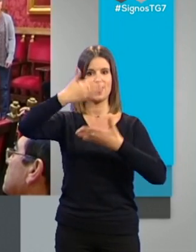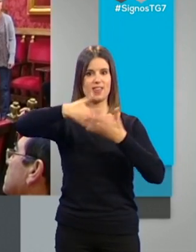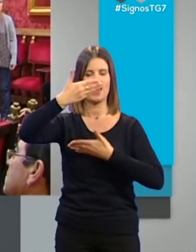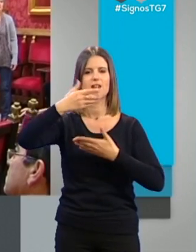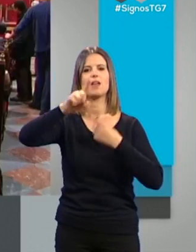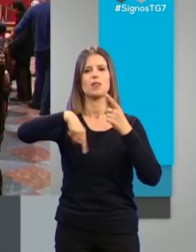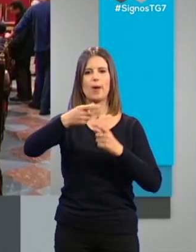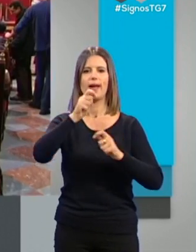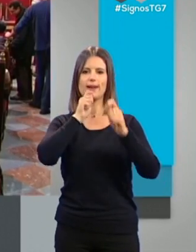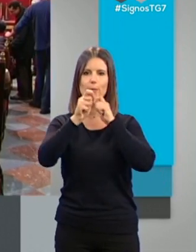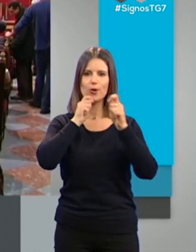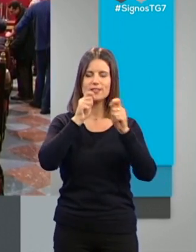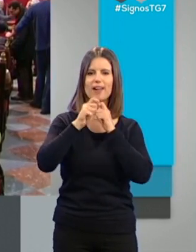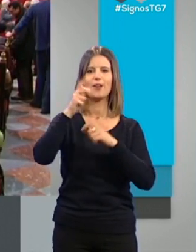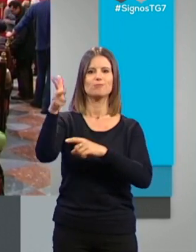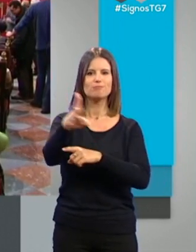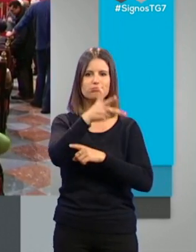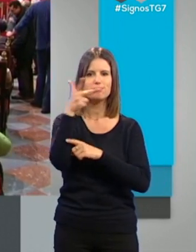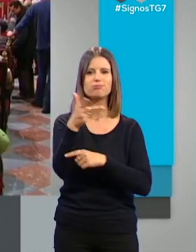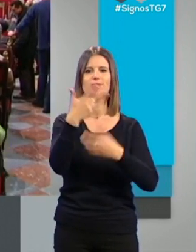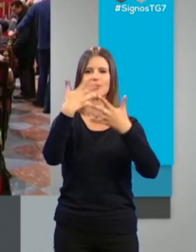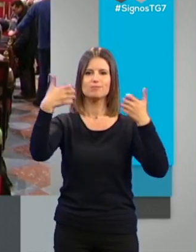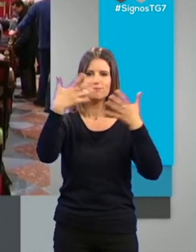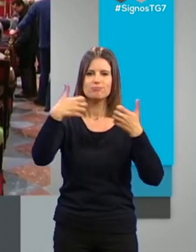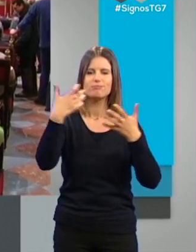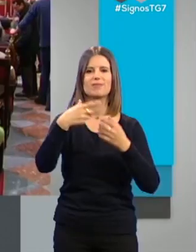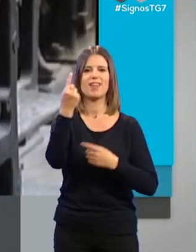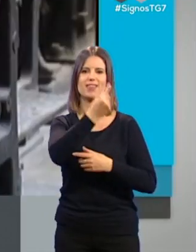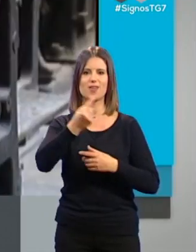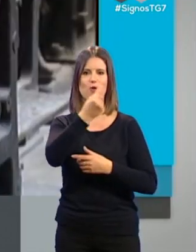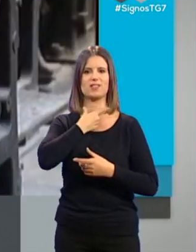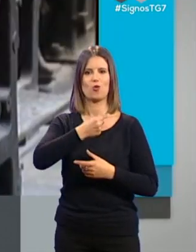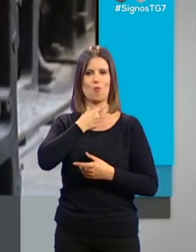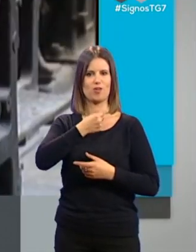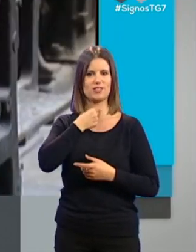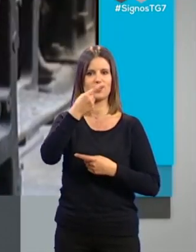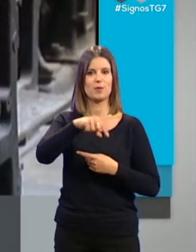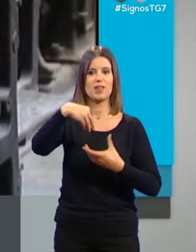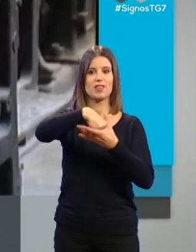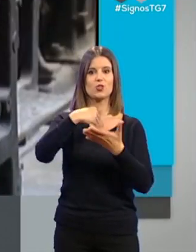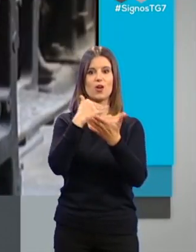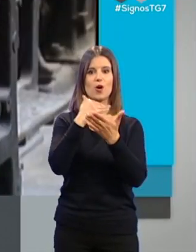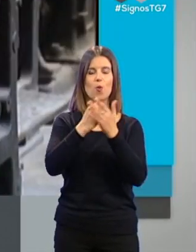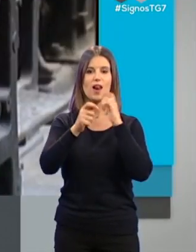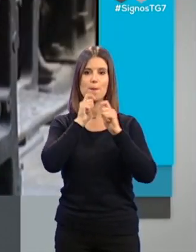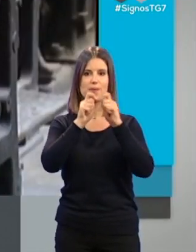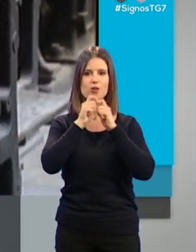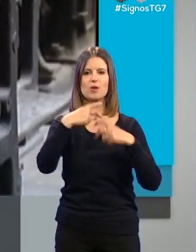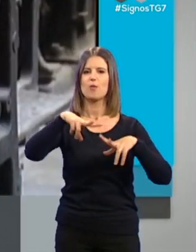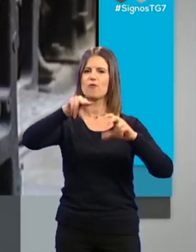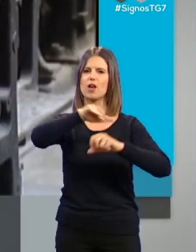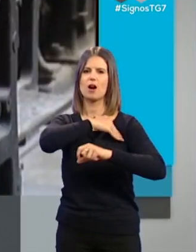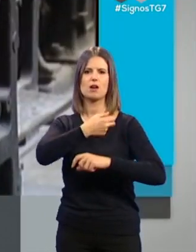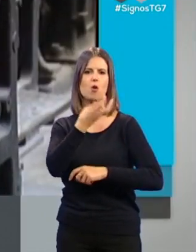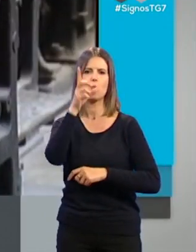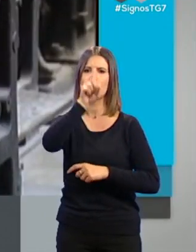reportero, cronista, articulista y dibujante humorístico en El Patria. En la Escuela de Periodismo terminó la carrera como número